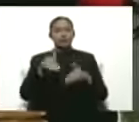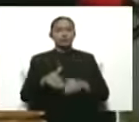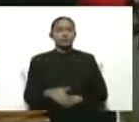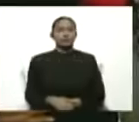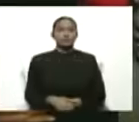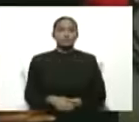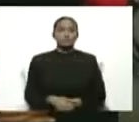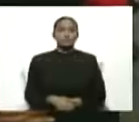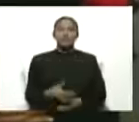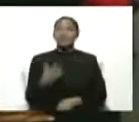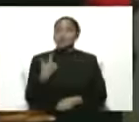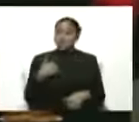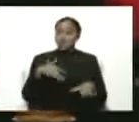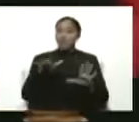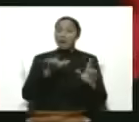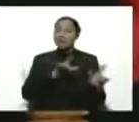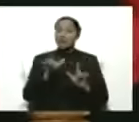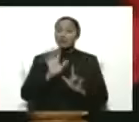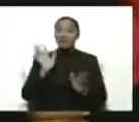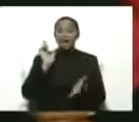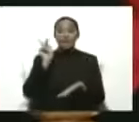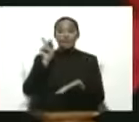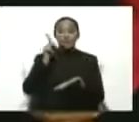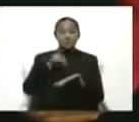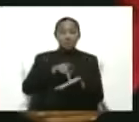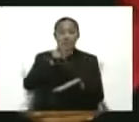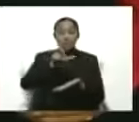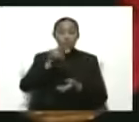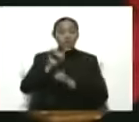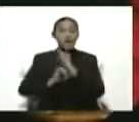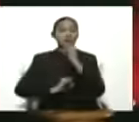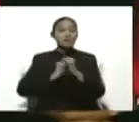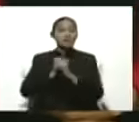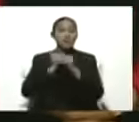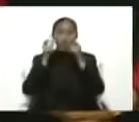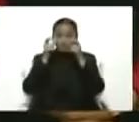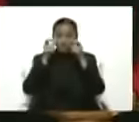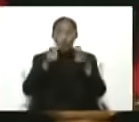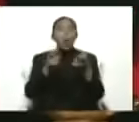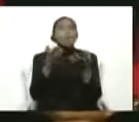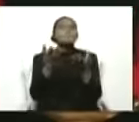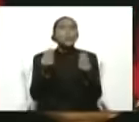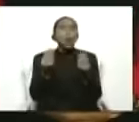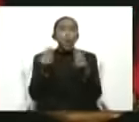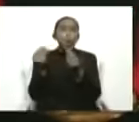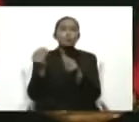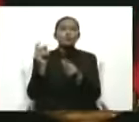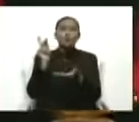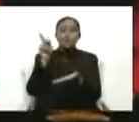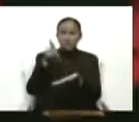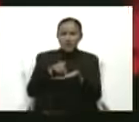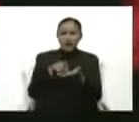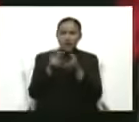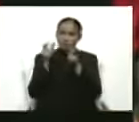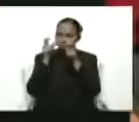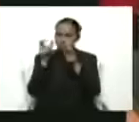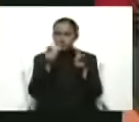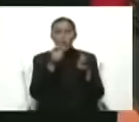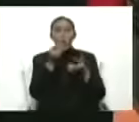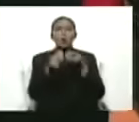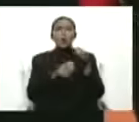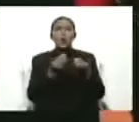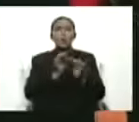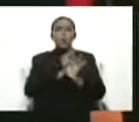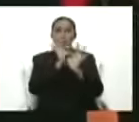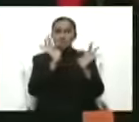internacionales. Gracias a Dios que vienen muchos, muchos, muchos,